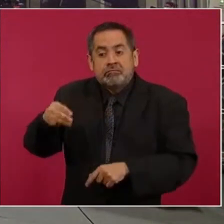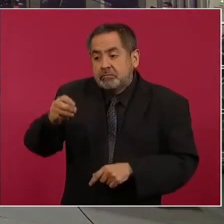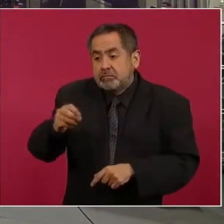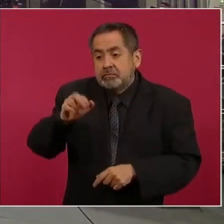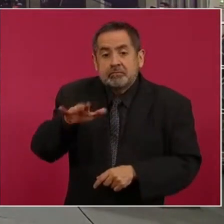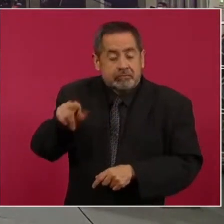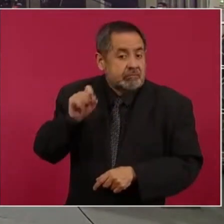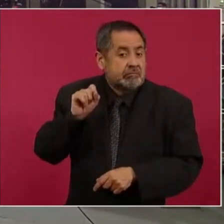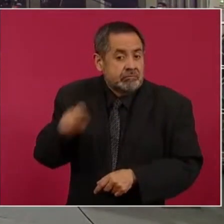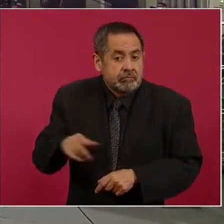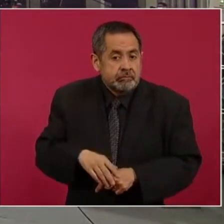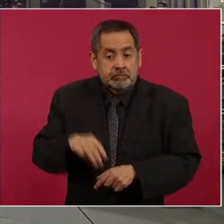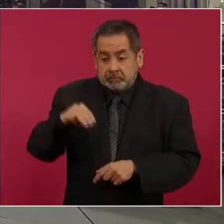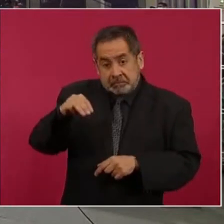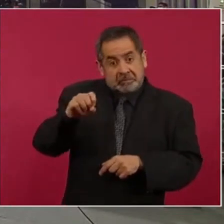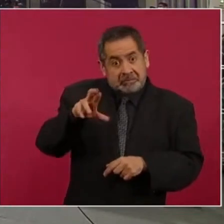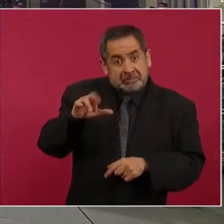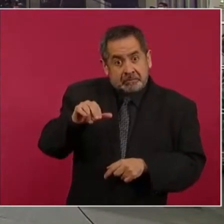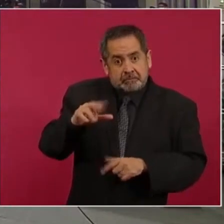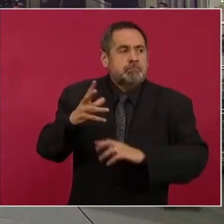le contesta.